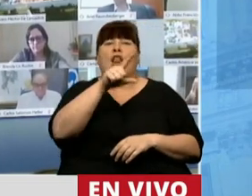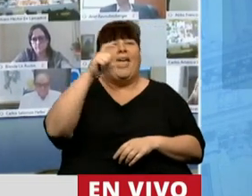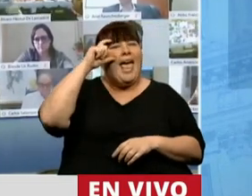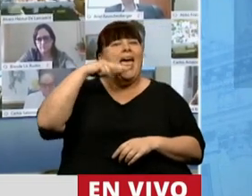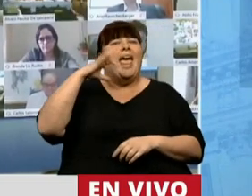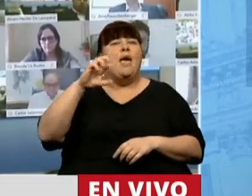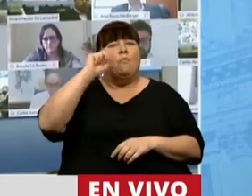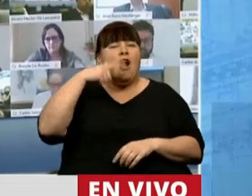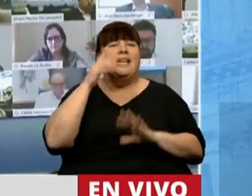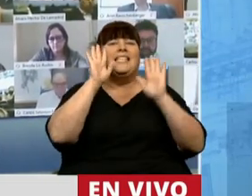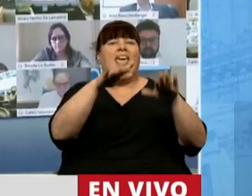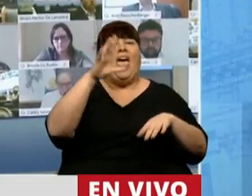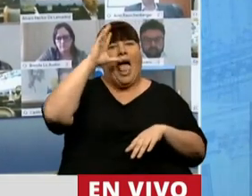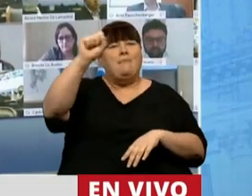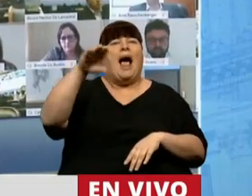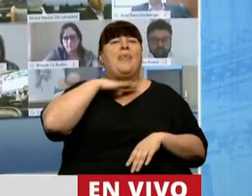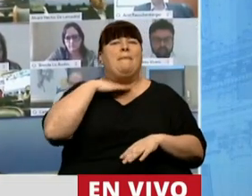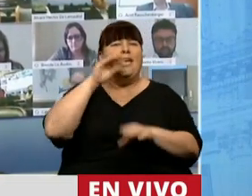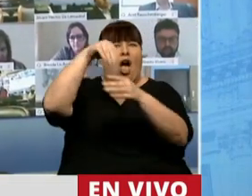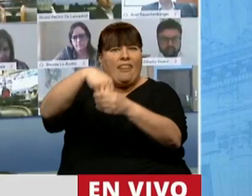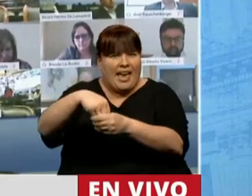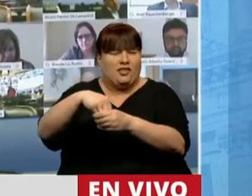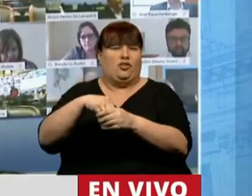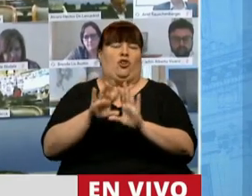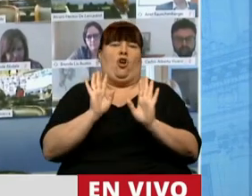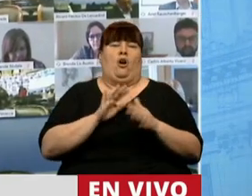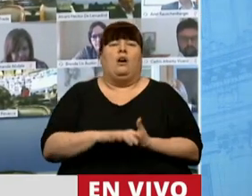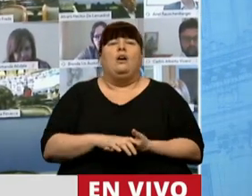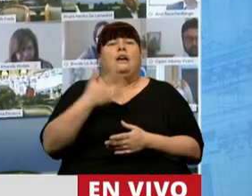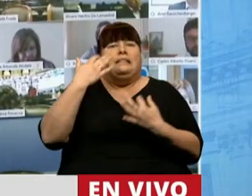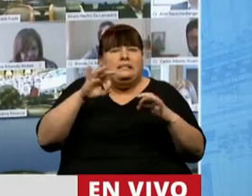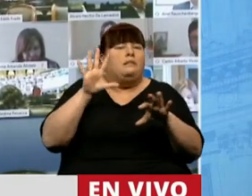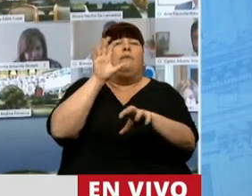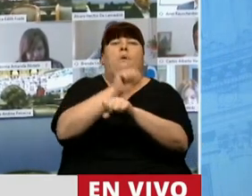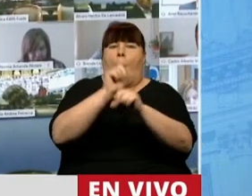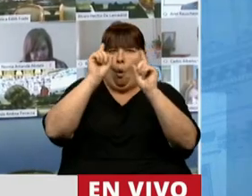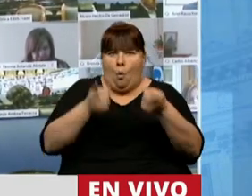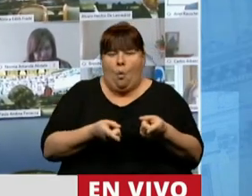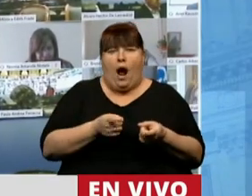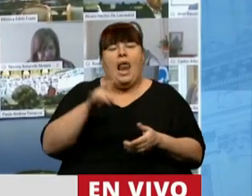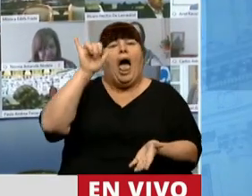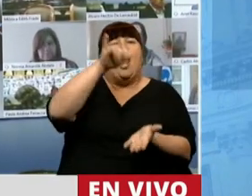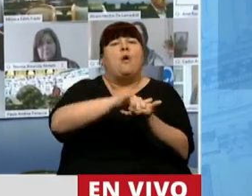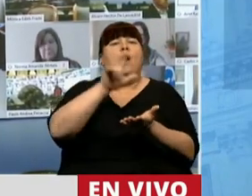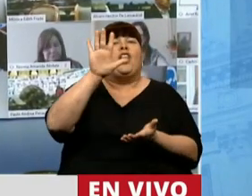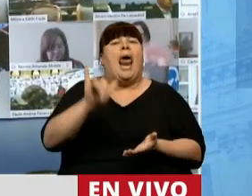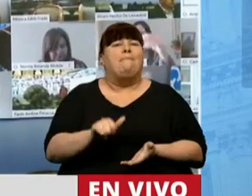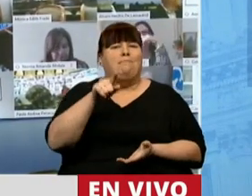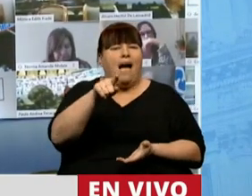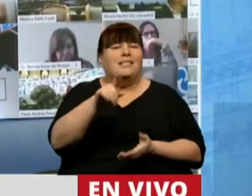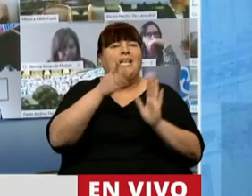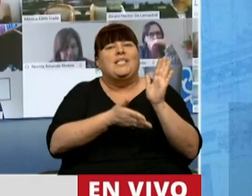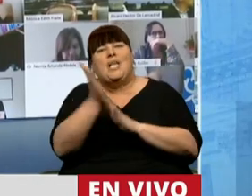Morales asilados en la Embajada de México y con salvo conducto fueron detenidos en el aeropuerto de La Paz cuando